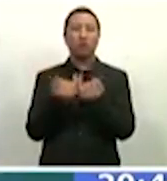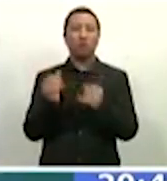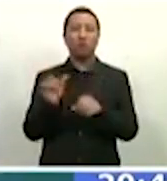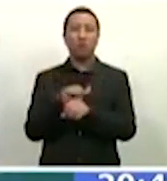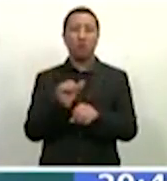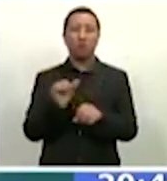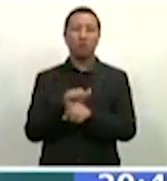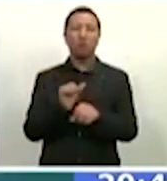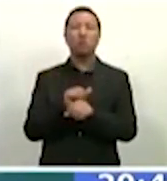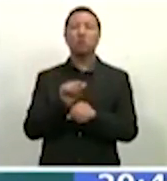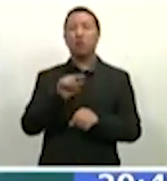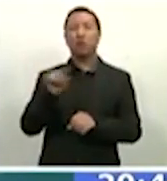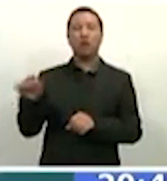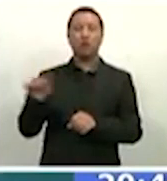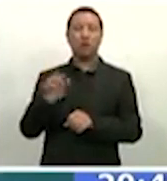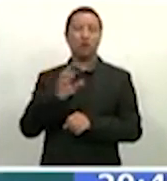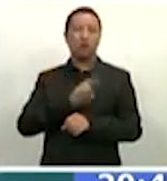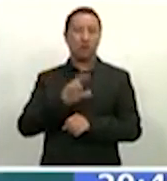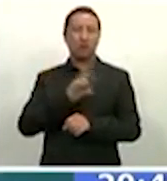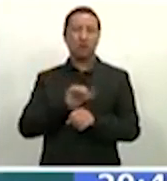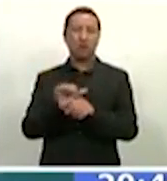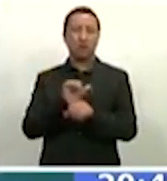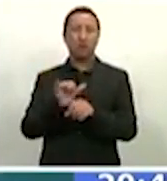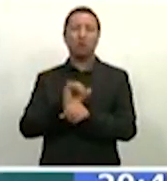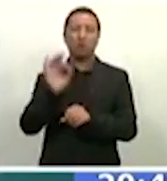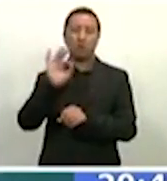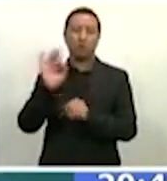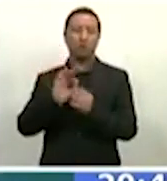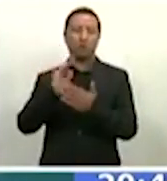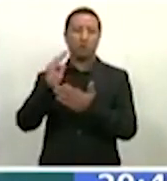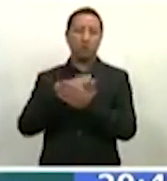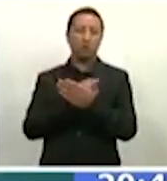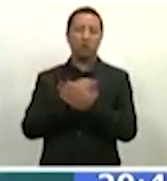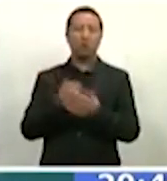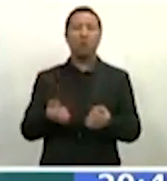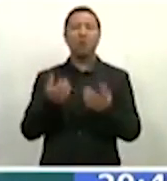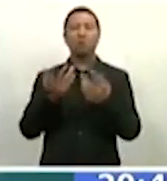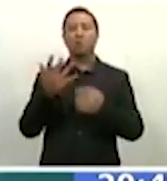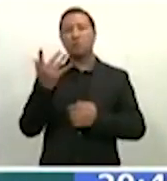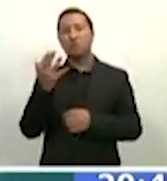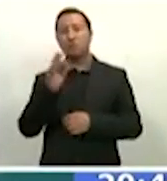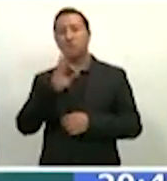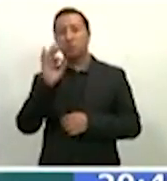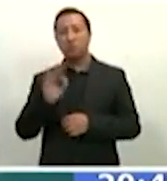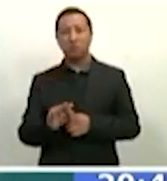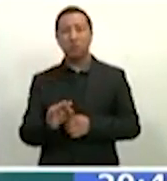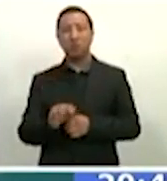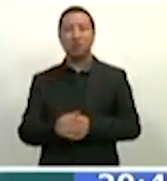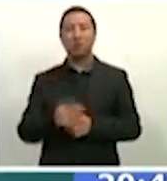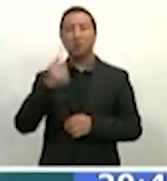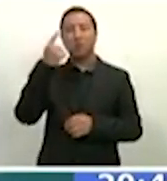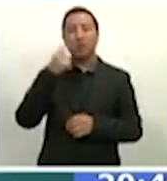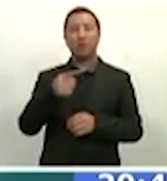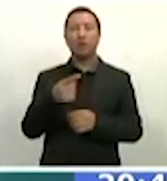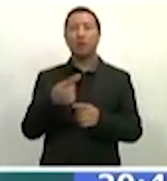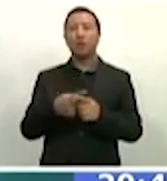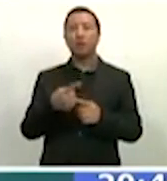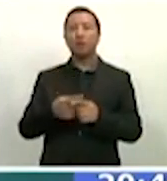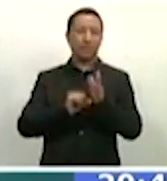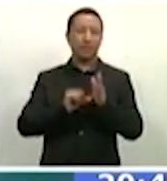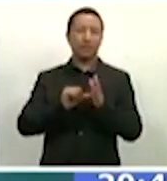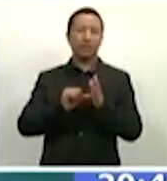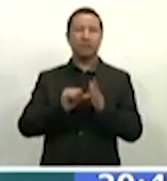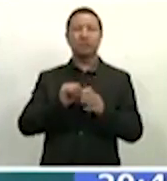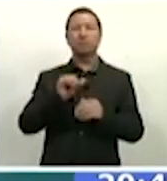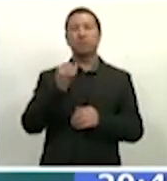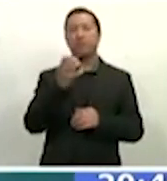económica importante en el Estado, que fluctúan desde el 50% para los dos, tres primeros